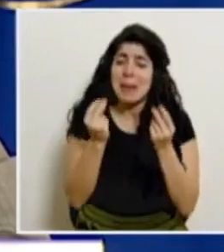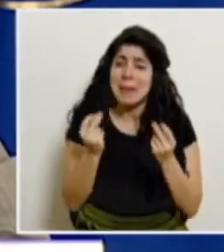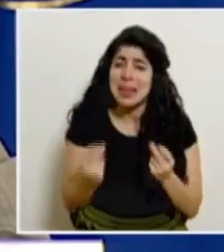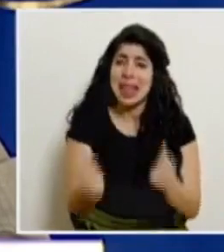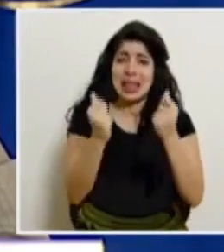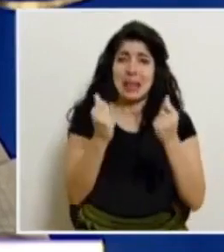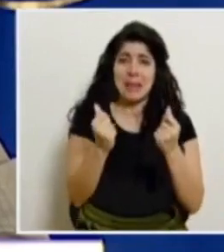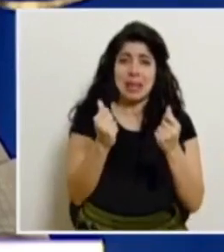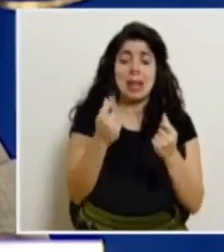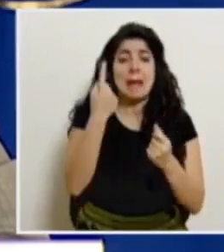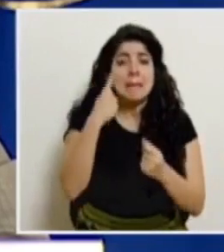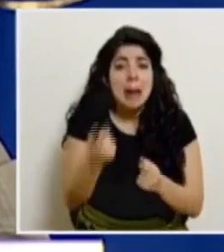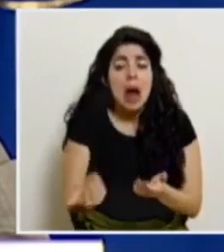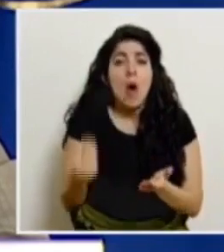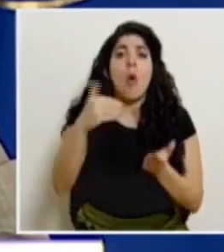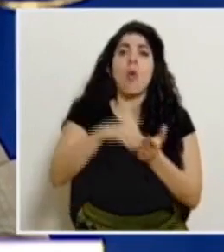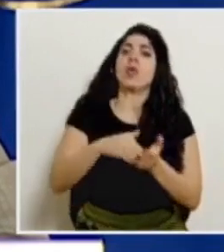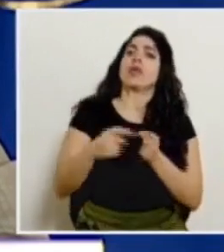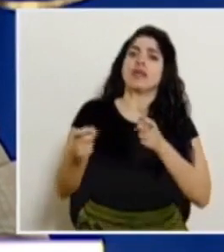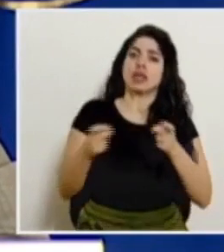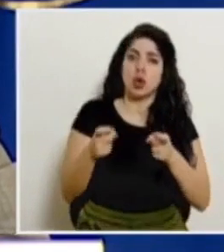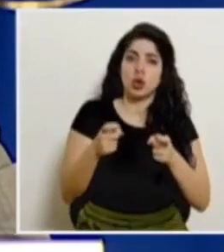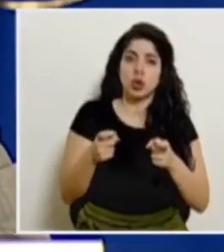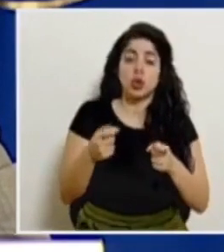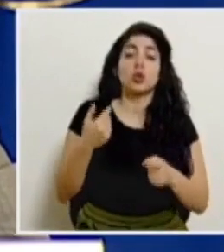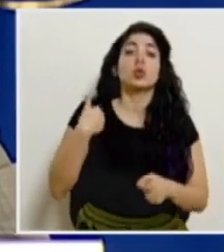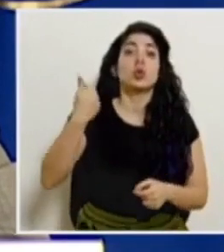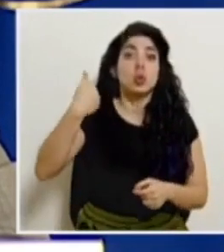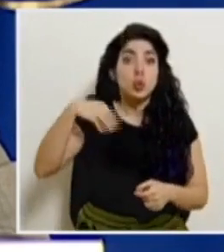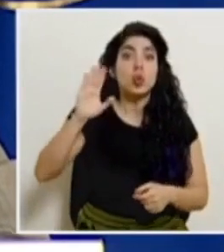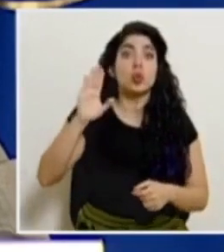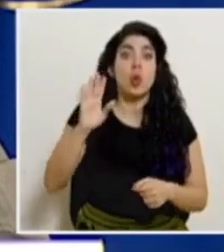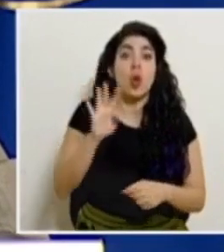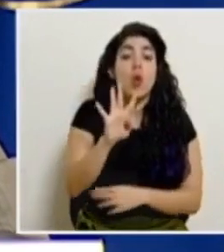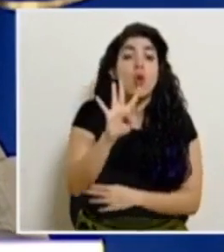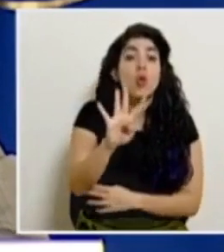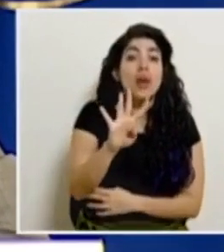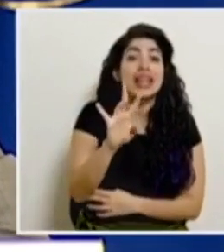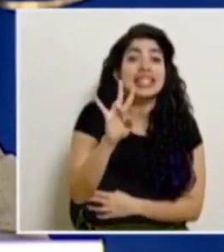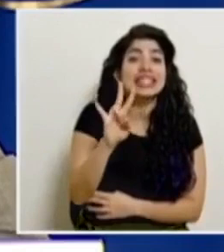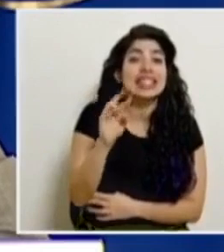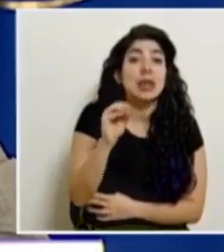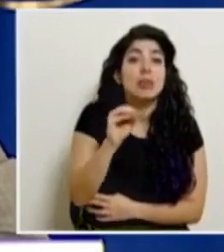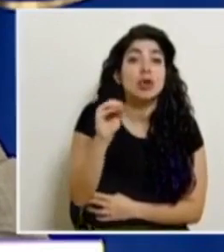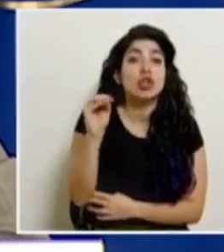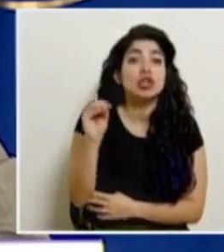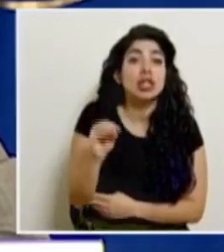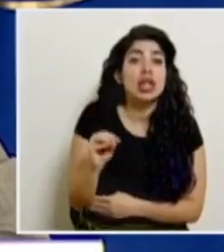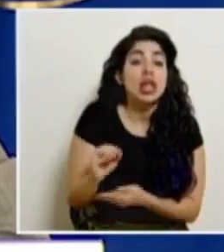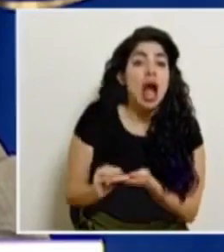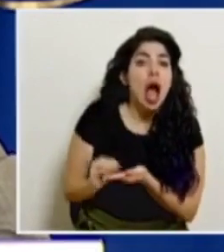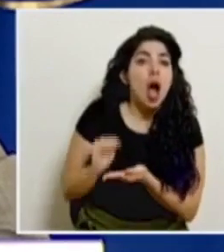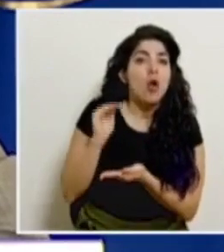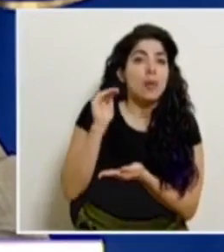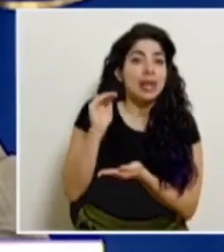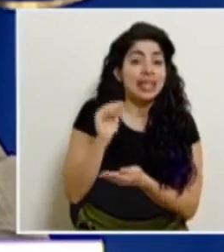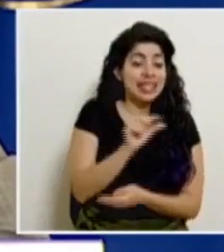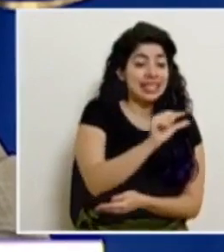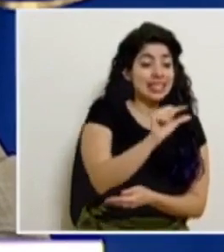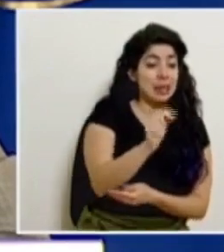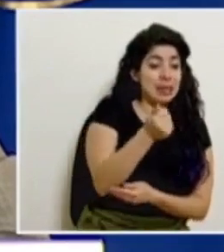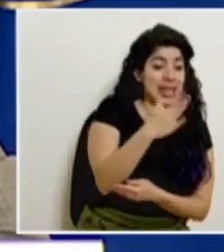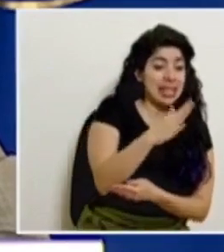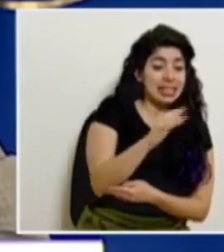y poder retomar el control. Tuvimos un incremento de 47% entre la semana 15